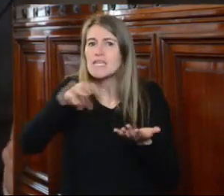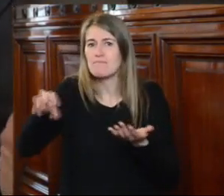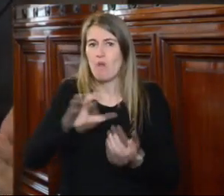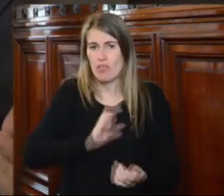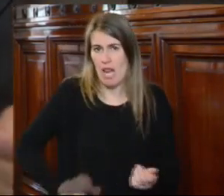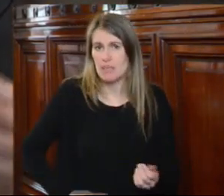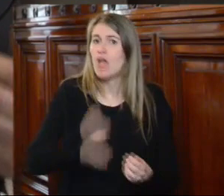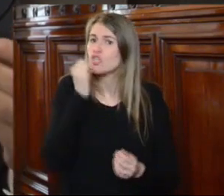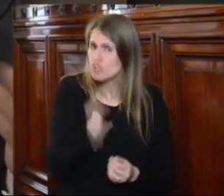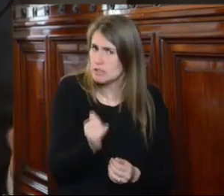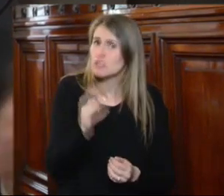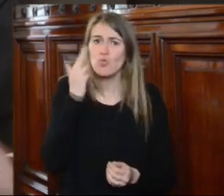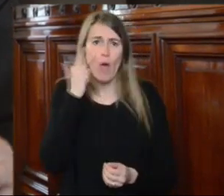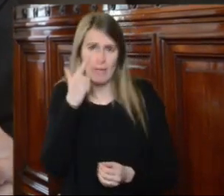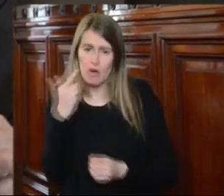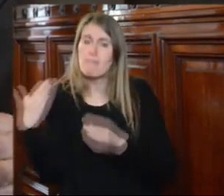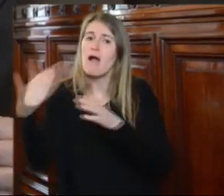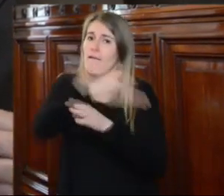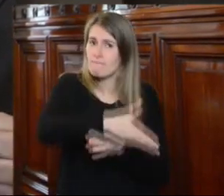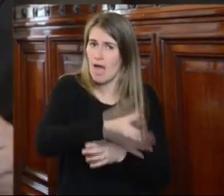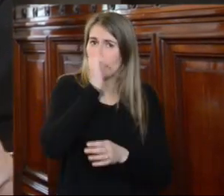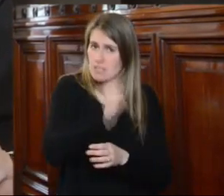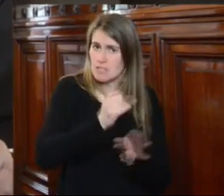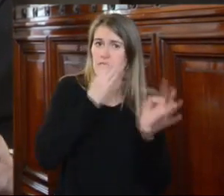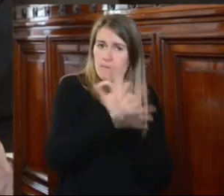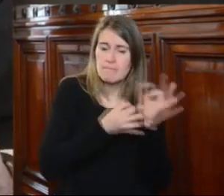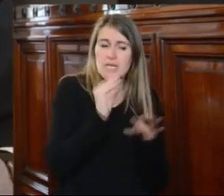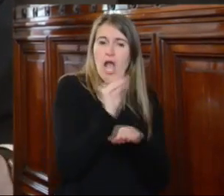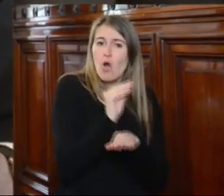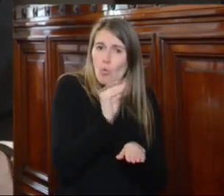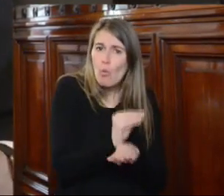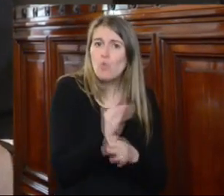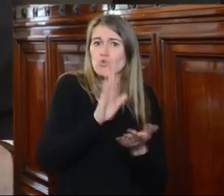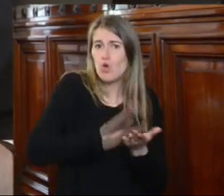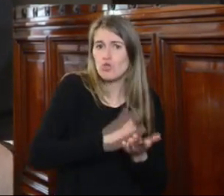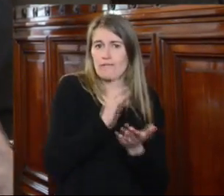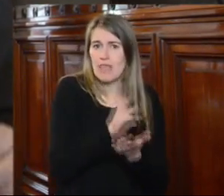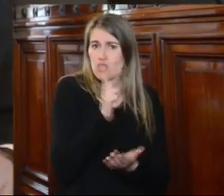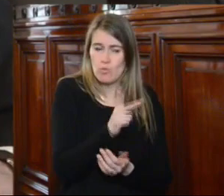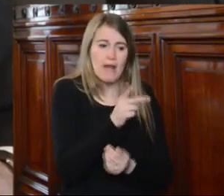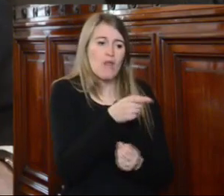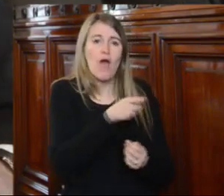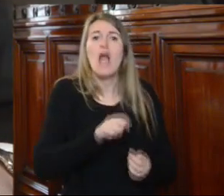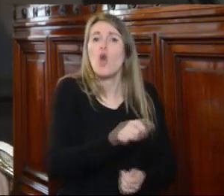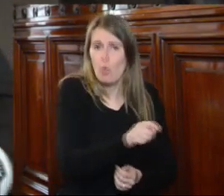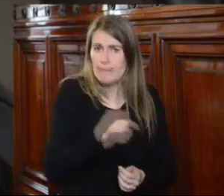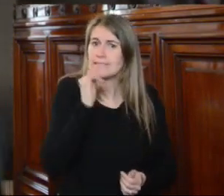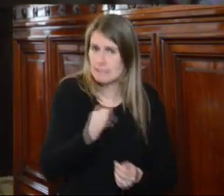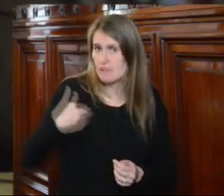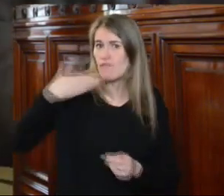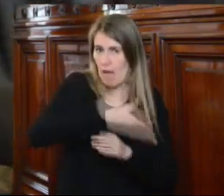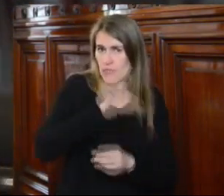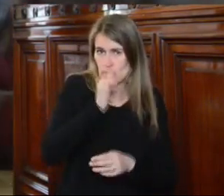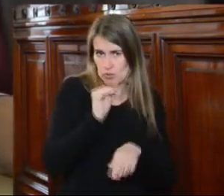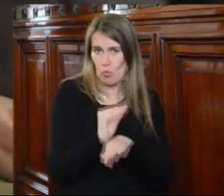que le tomamos la palabra y estamos a sus órdenes para contribuir en la capacitación de nuestros jueces y magistrados en esta materia así que muchísimas